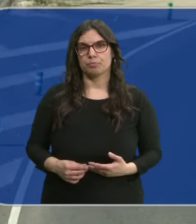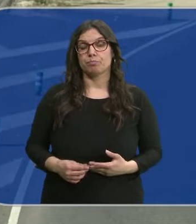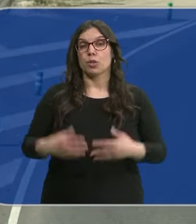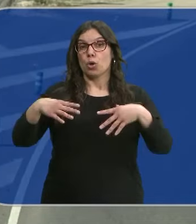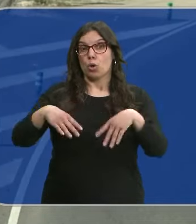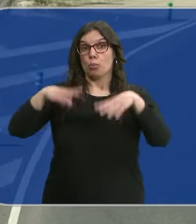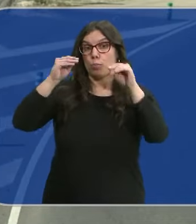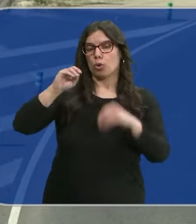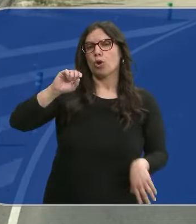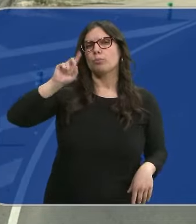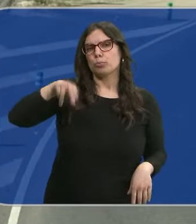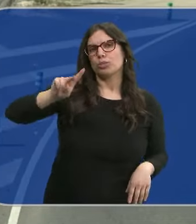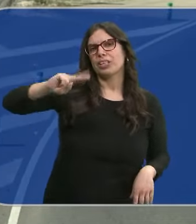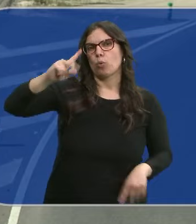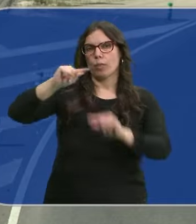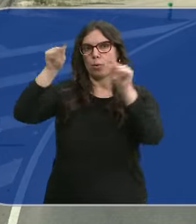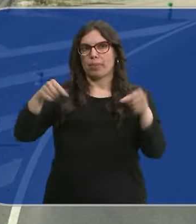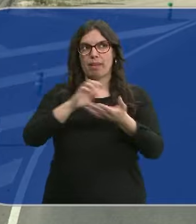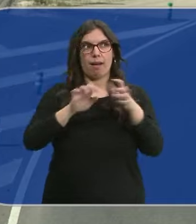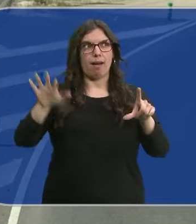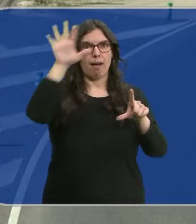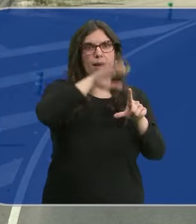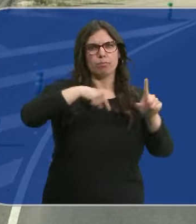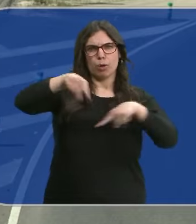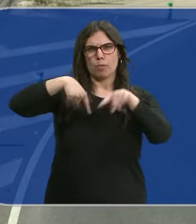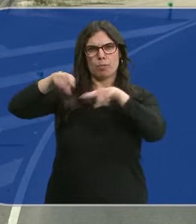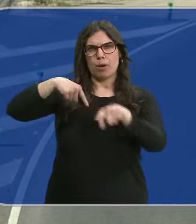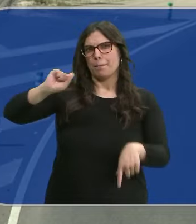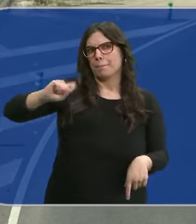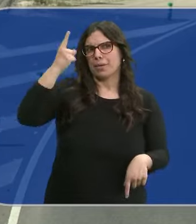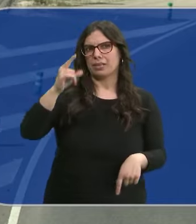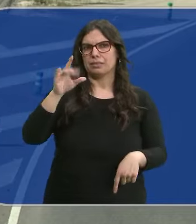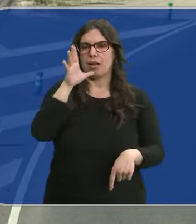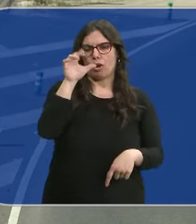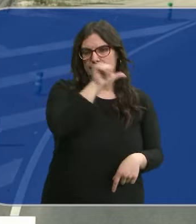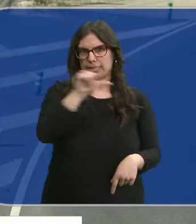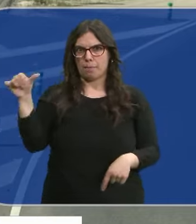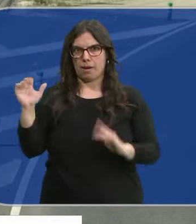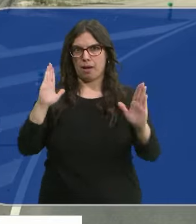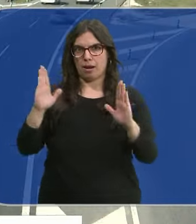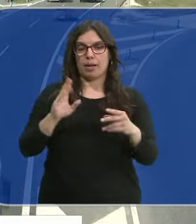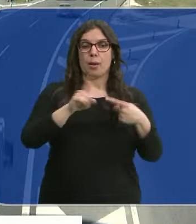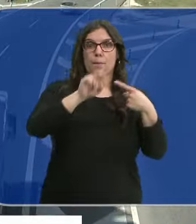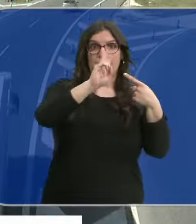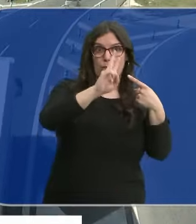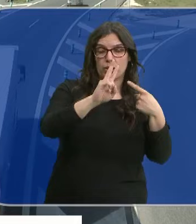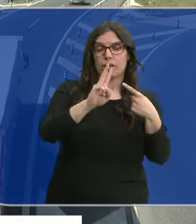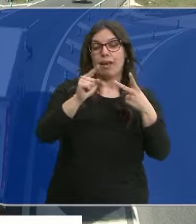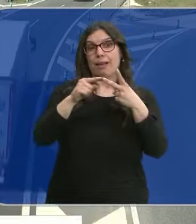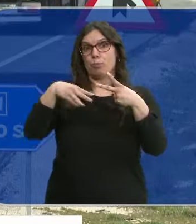Burgos es la segunda provincia de Castilla y León que más tráfico soportará durante esta Semana Santa, después de Valladolid, con